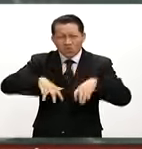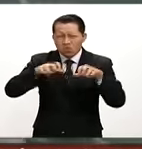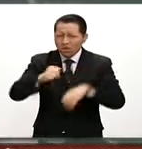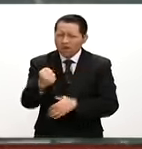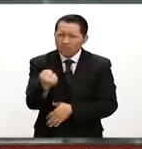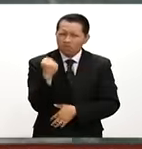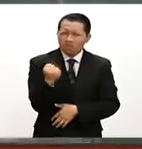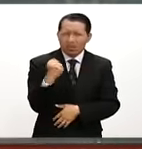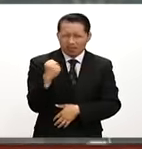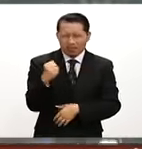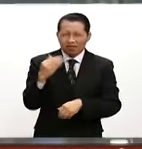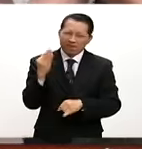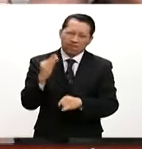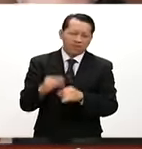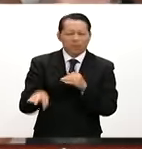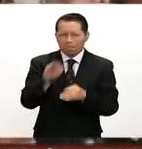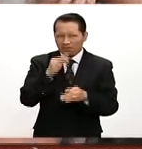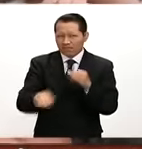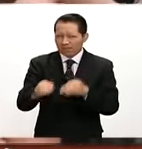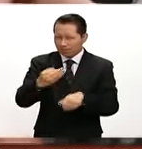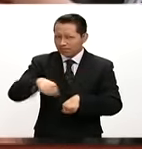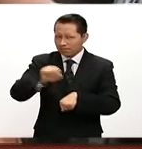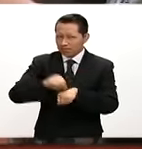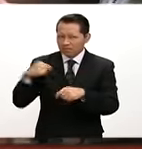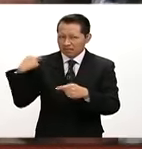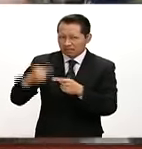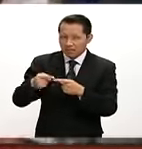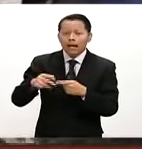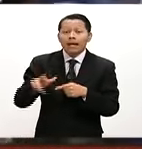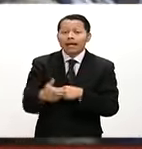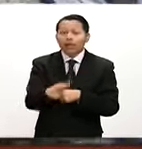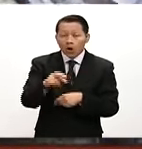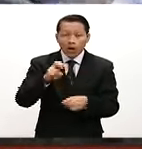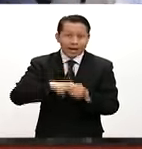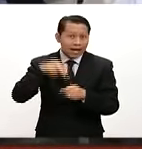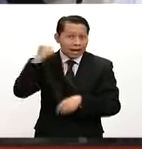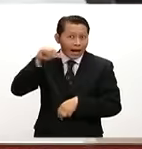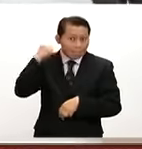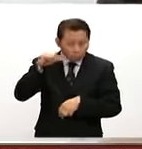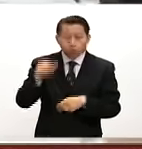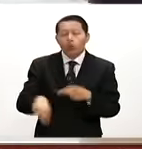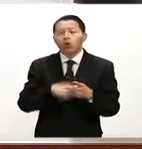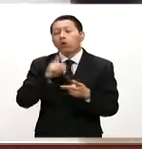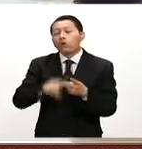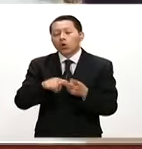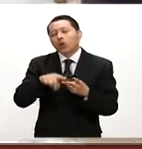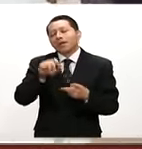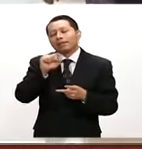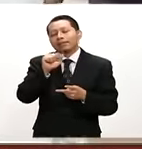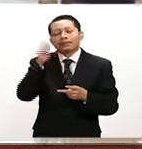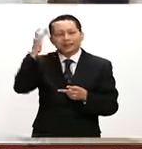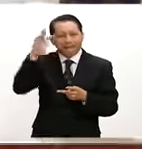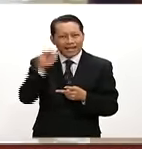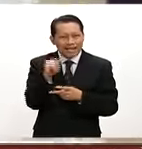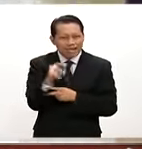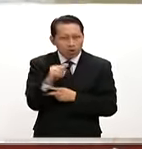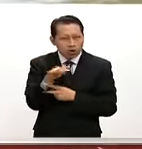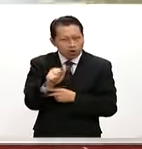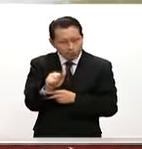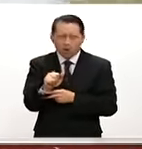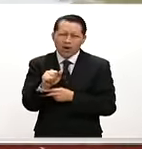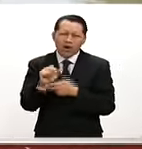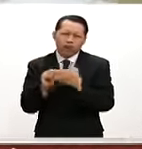presentaron durante el fin de semana. Los ríos de la Sabana 2 en Acapulco, Tecpan de Galeana y San Jerónimo se desbordaron ocasionando